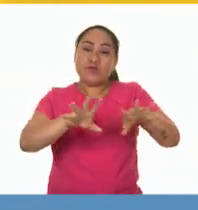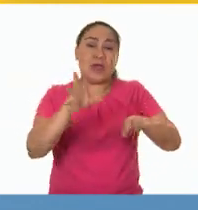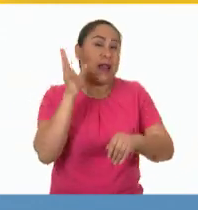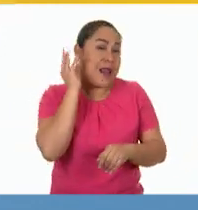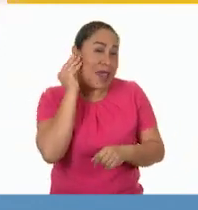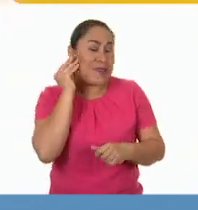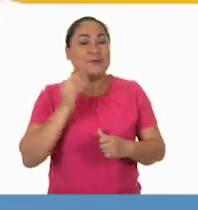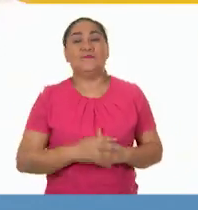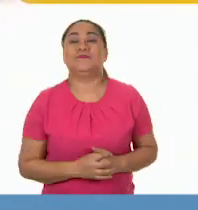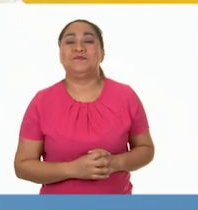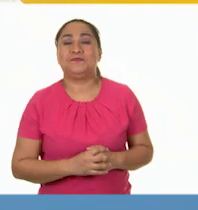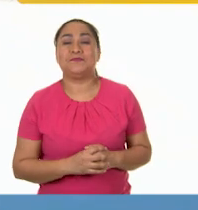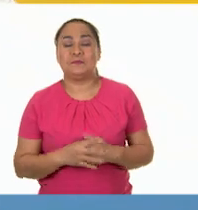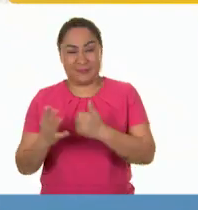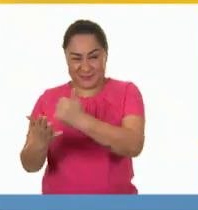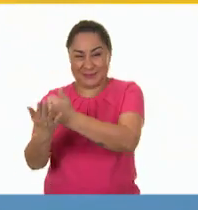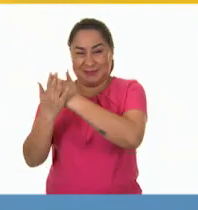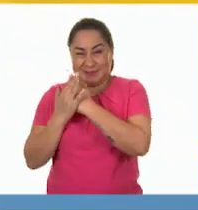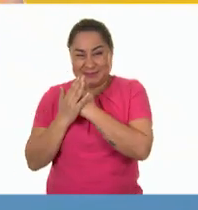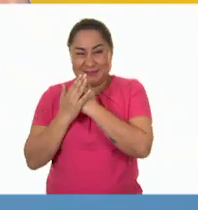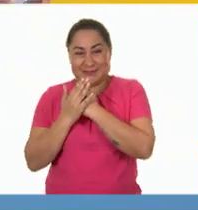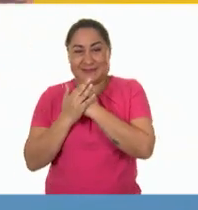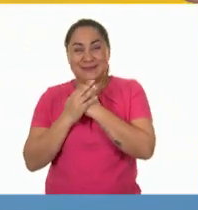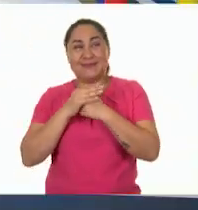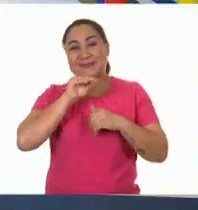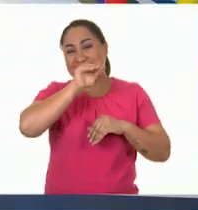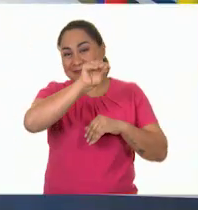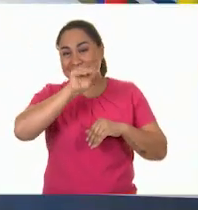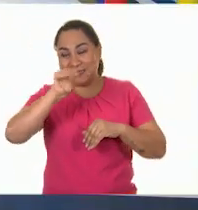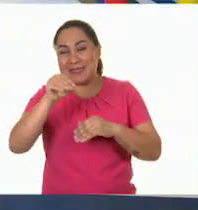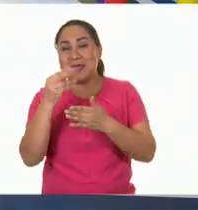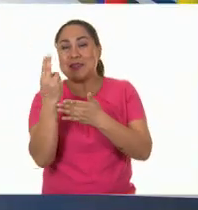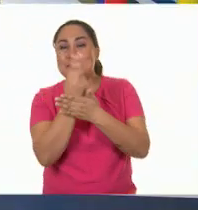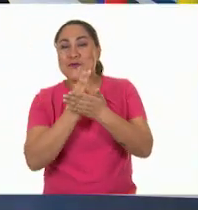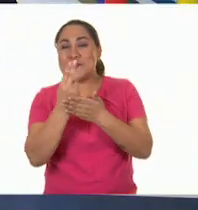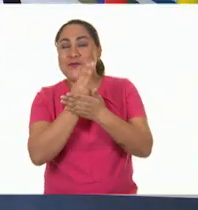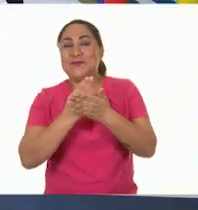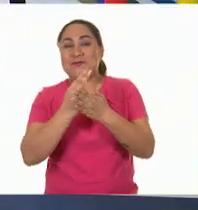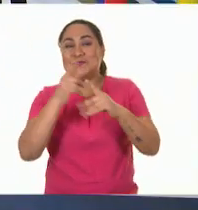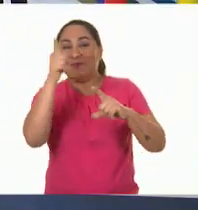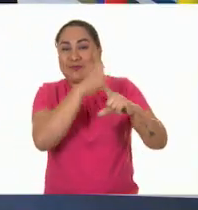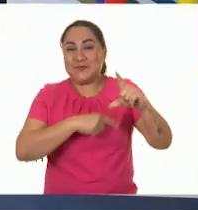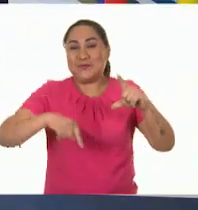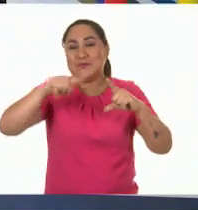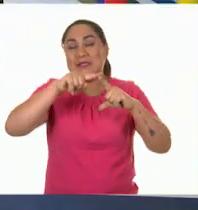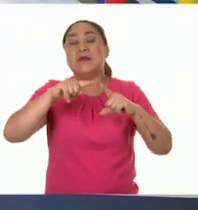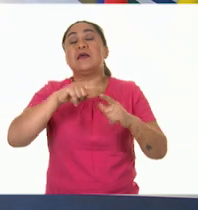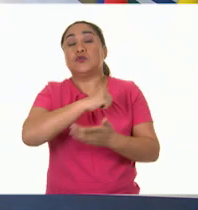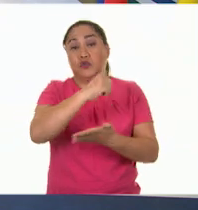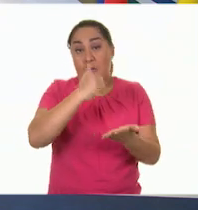Jenny, ¿me ayudas a pegar estos dibujos de antenas en la Ciudad de México y en Nuevo León? Claro que sí, maestra.